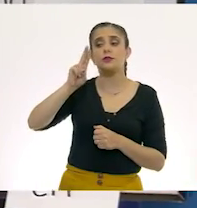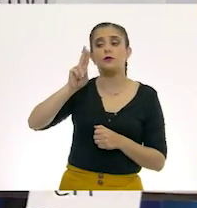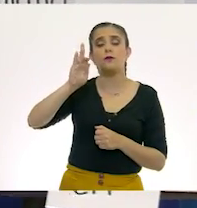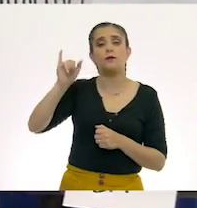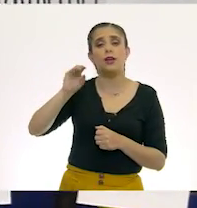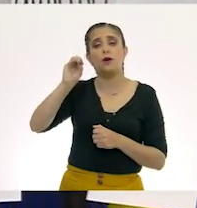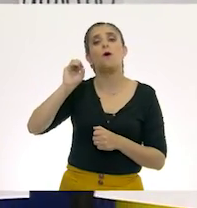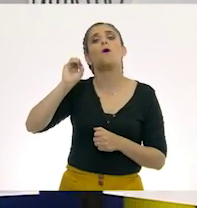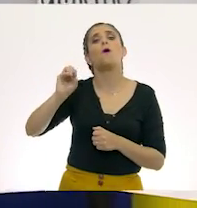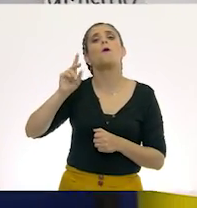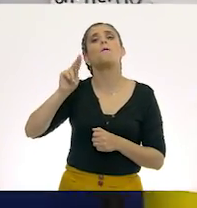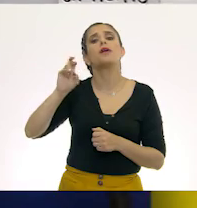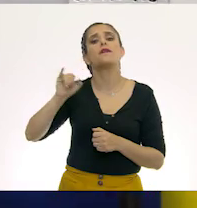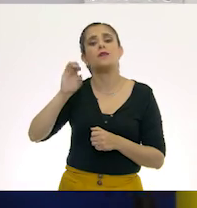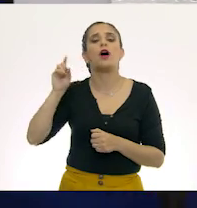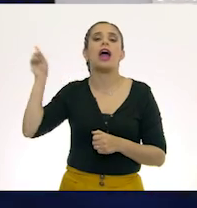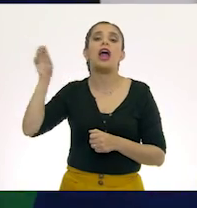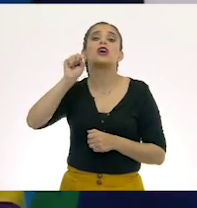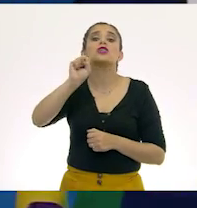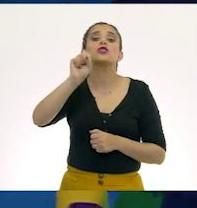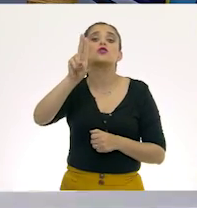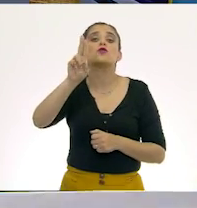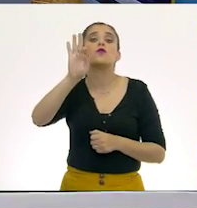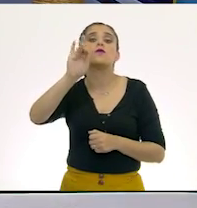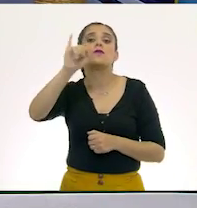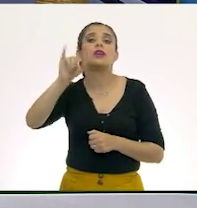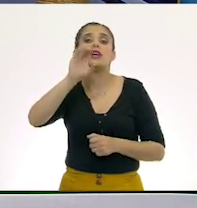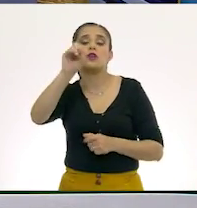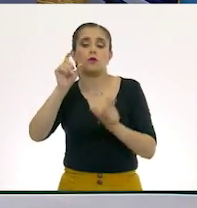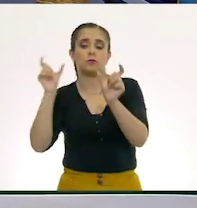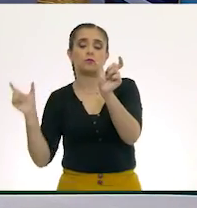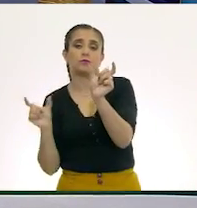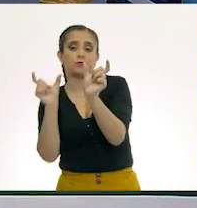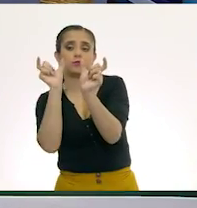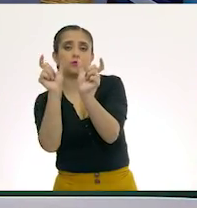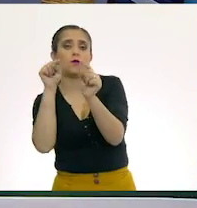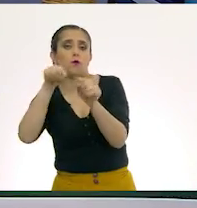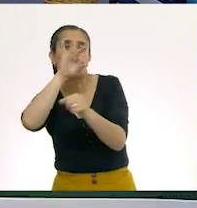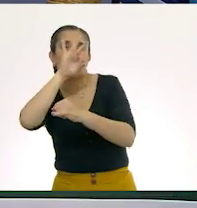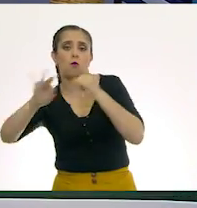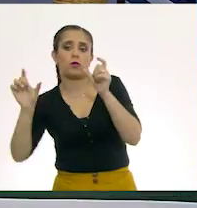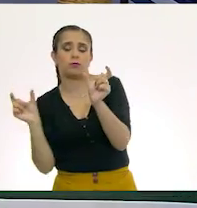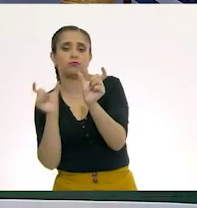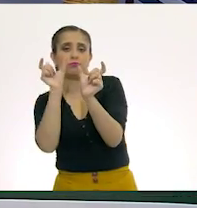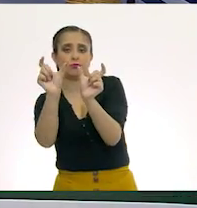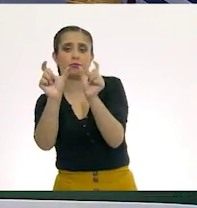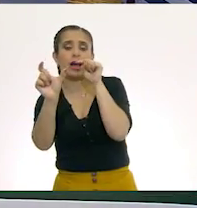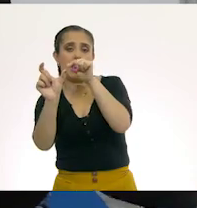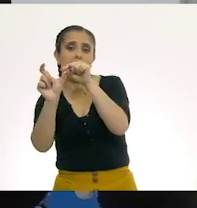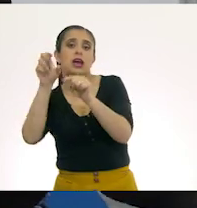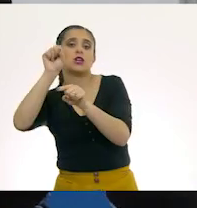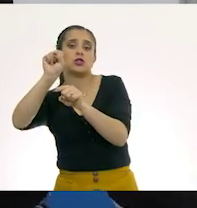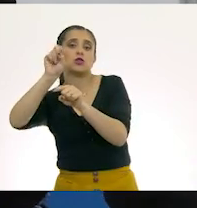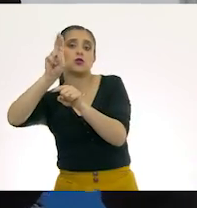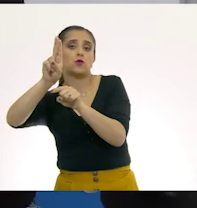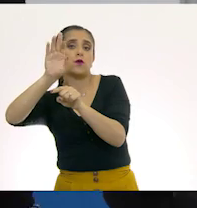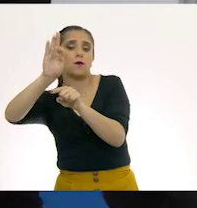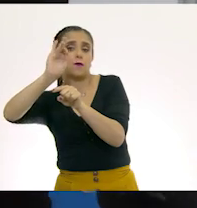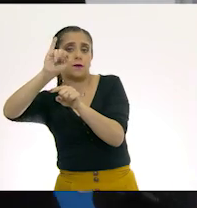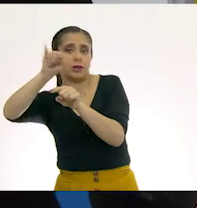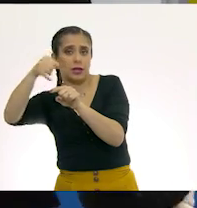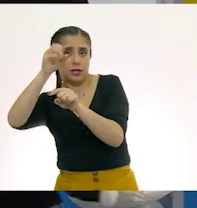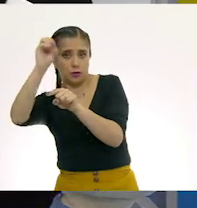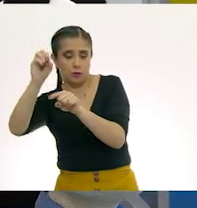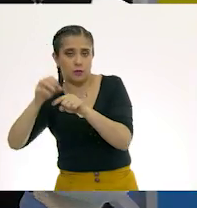prefijo? Sufijo. Es un sufijo porque lo vamos a poner después de la palabra. ¿Crees que